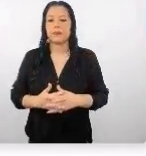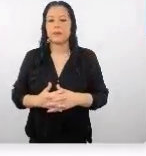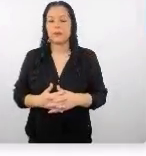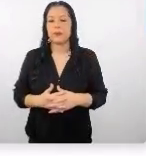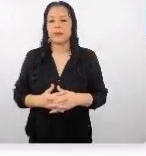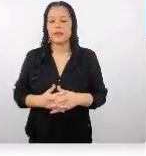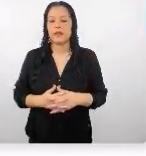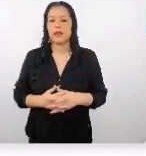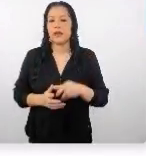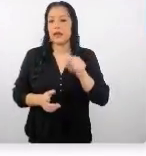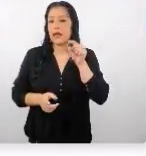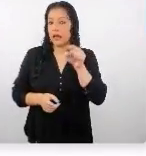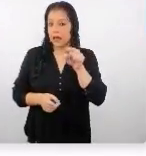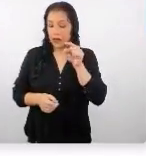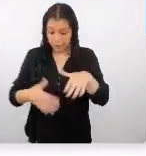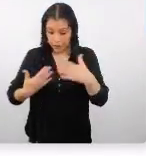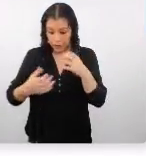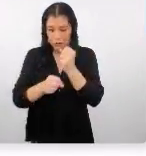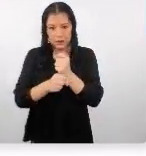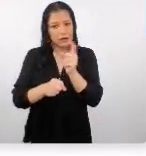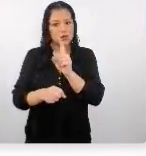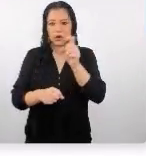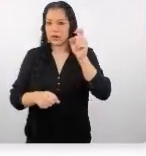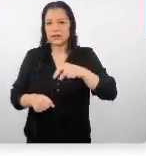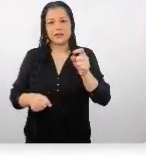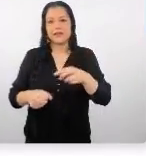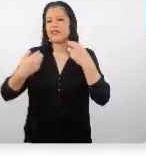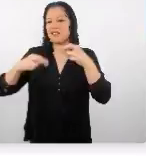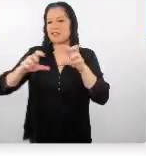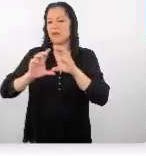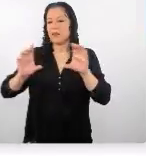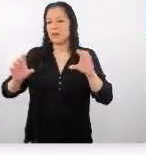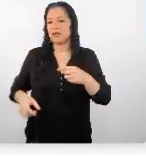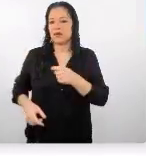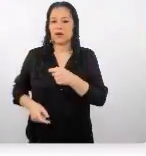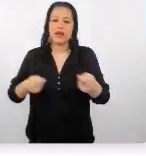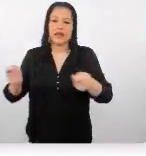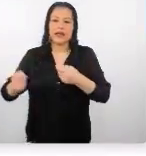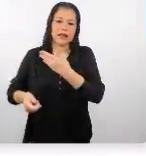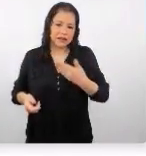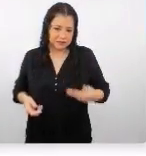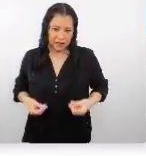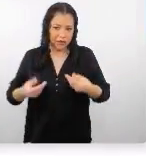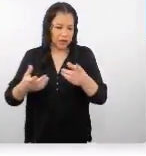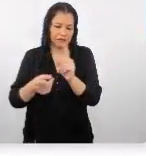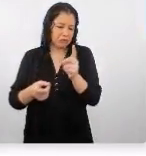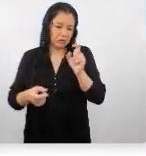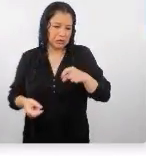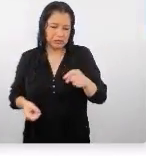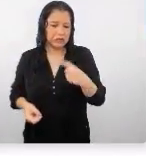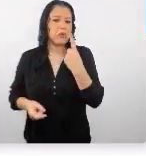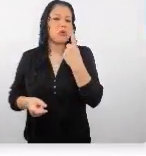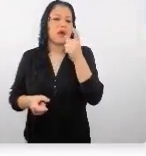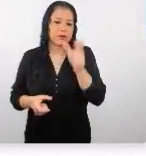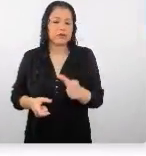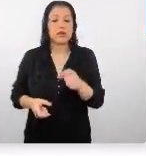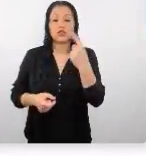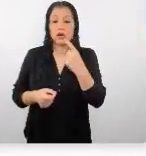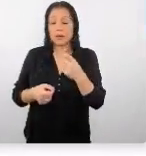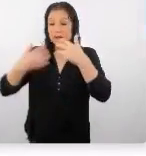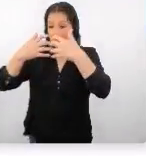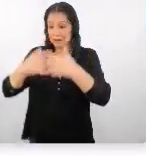ellas para su operación no requieren de esta licencia porque es de manera individual solamente si están operando grupos